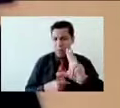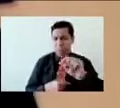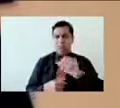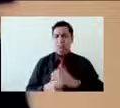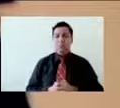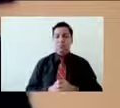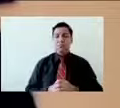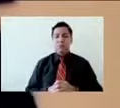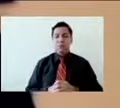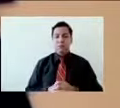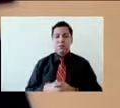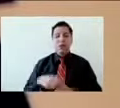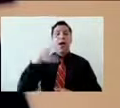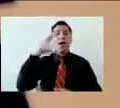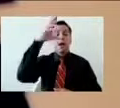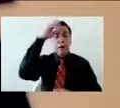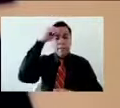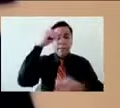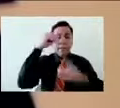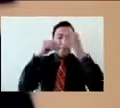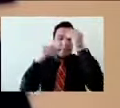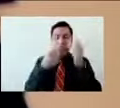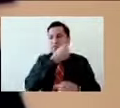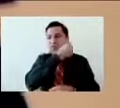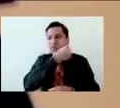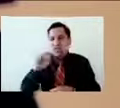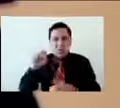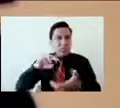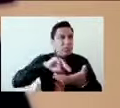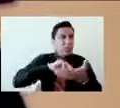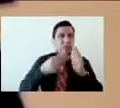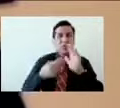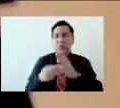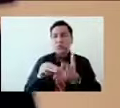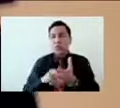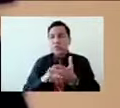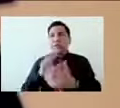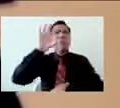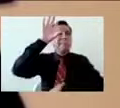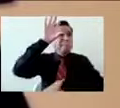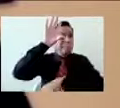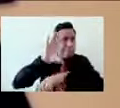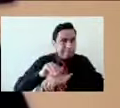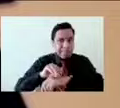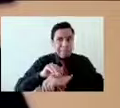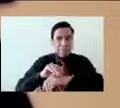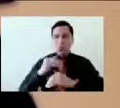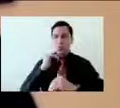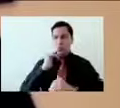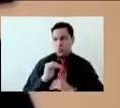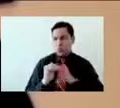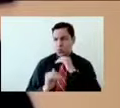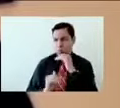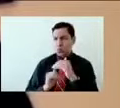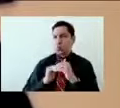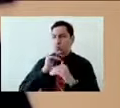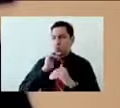Es aprender habilidades y estrategias que nos permitan construir eso que nosotros queremos.